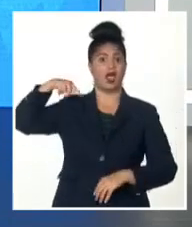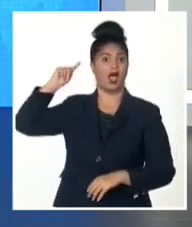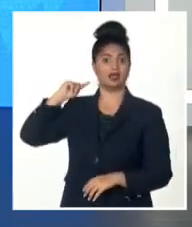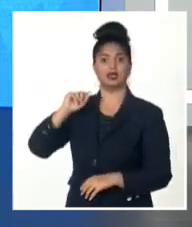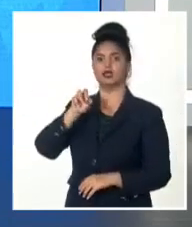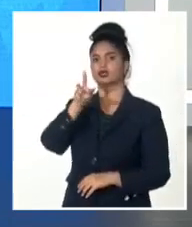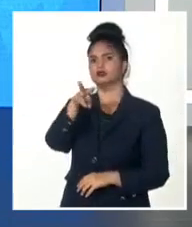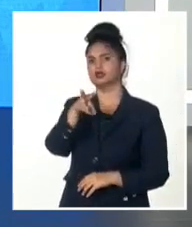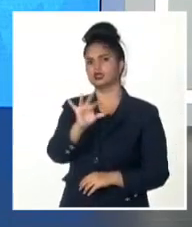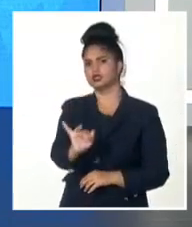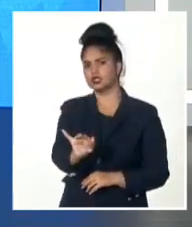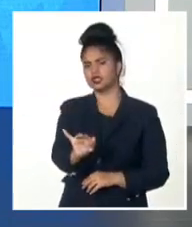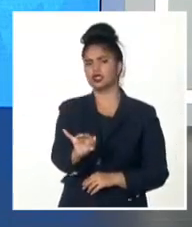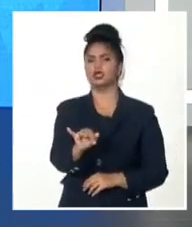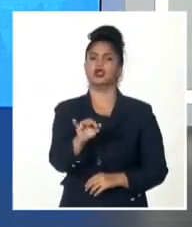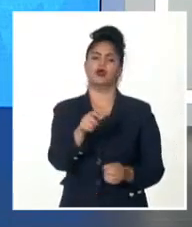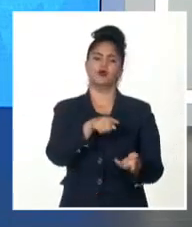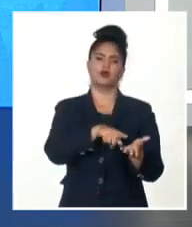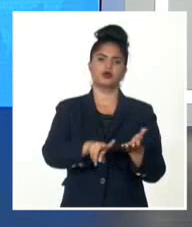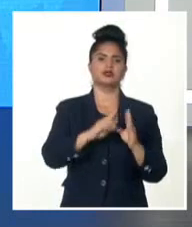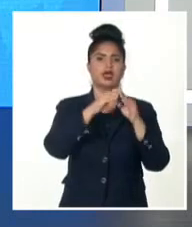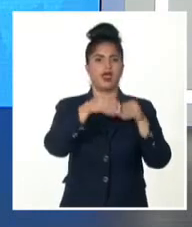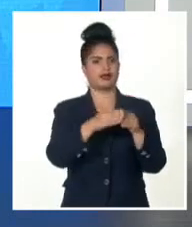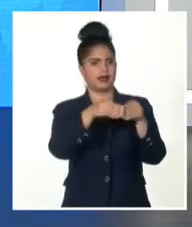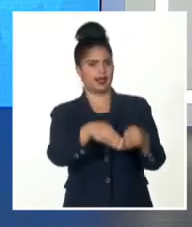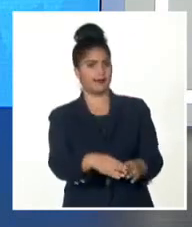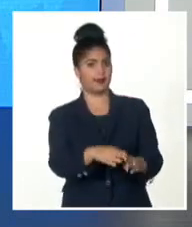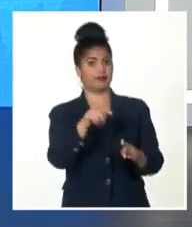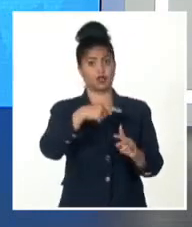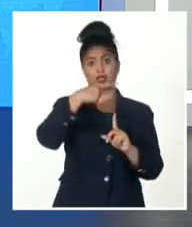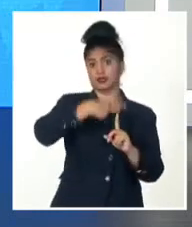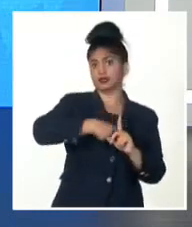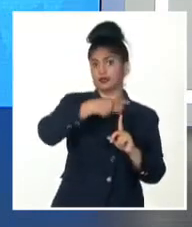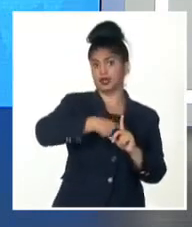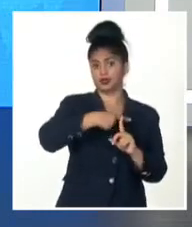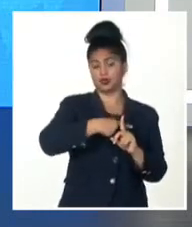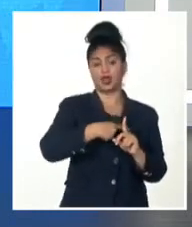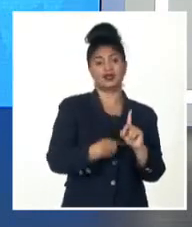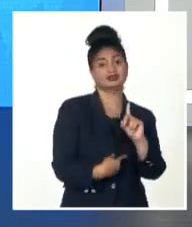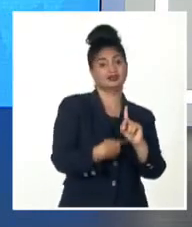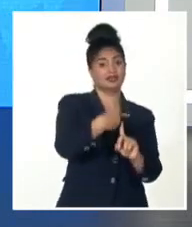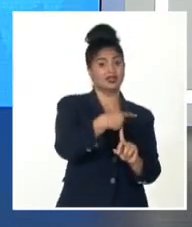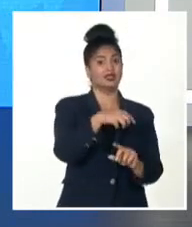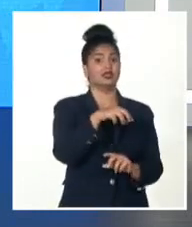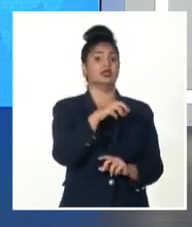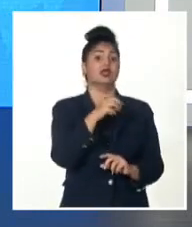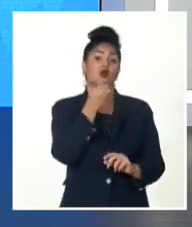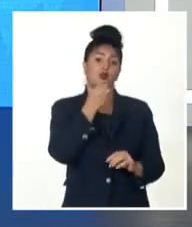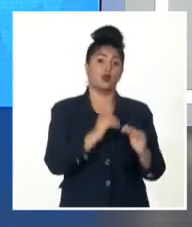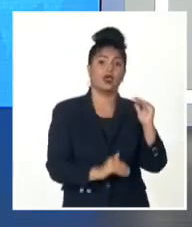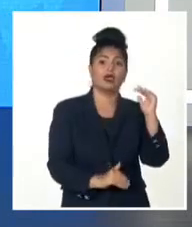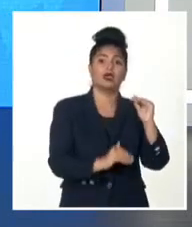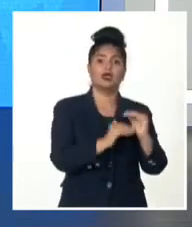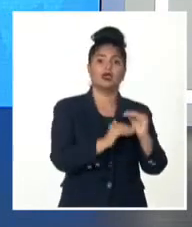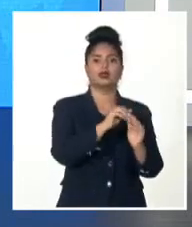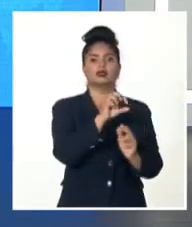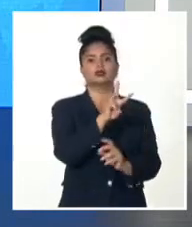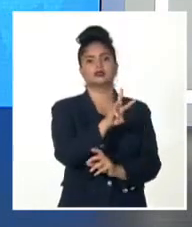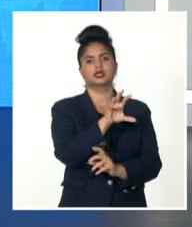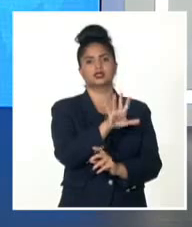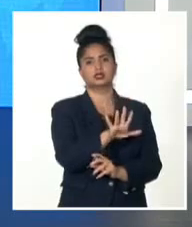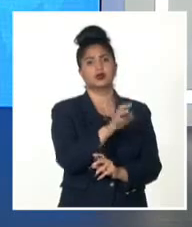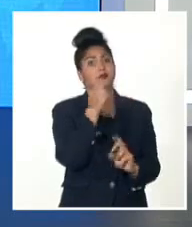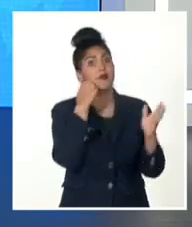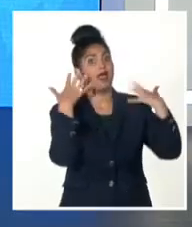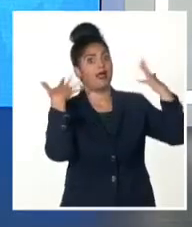grados en Jucarito, en la provincia de Granma, y para hoy las máximas, 32, 34 grados, llegando hasta 35 en algunas localidades del interior, sobre todo en la